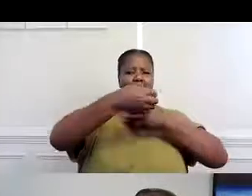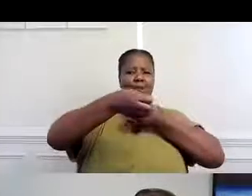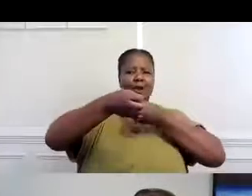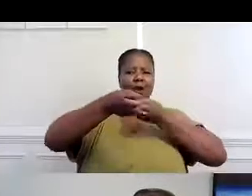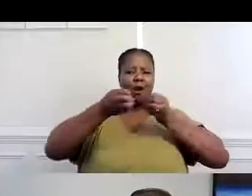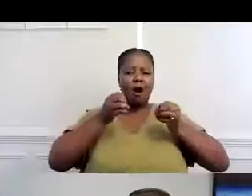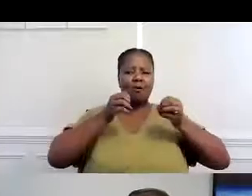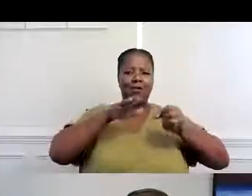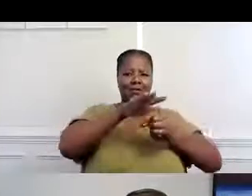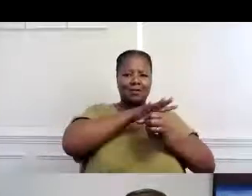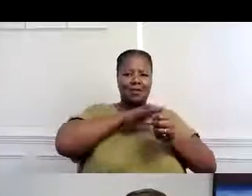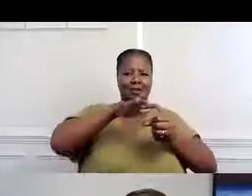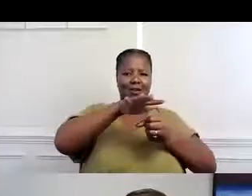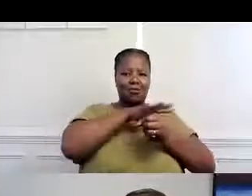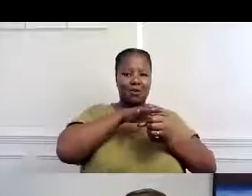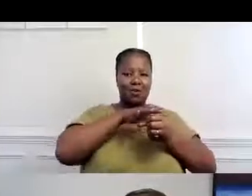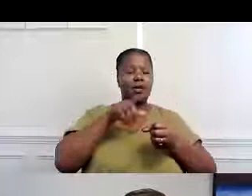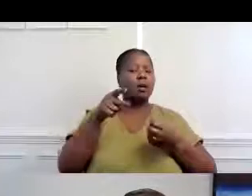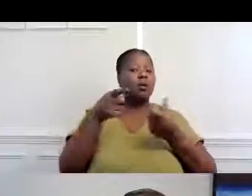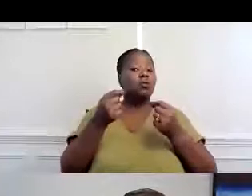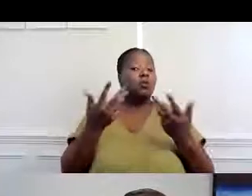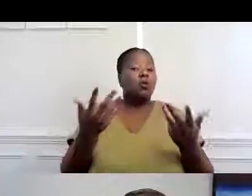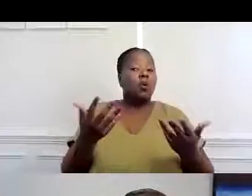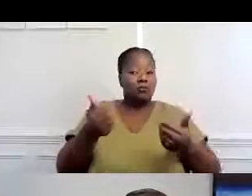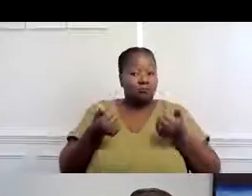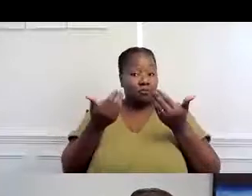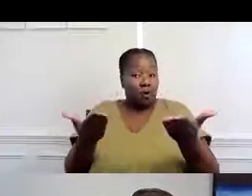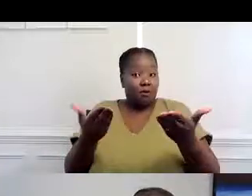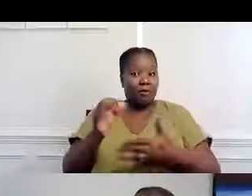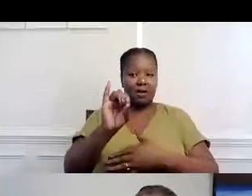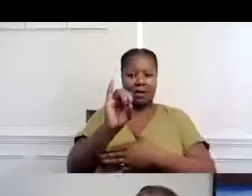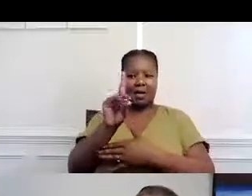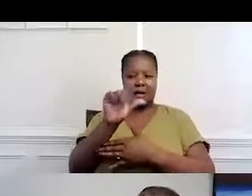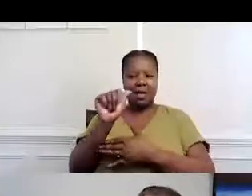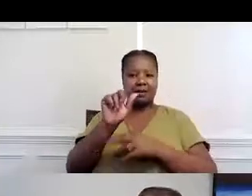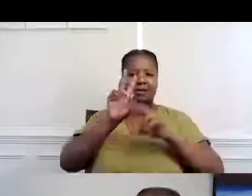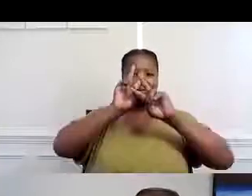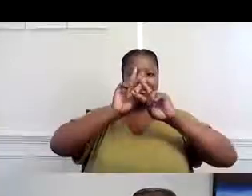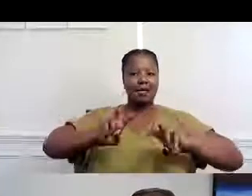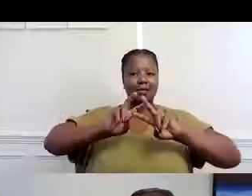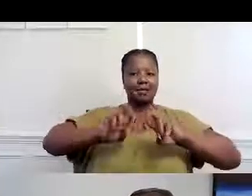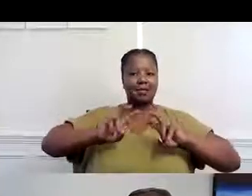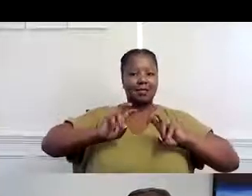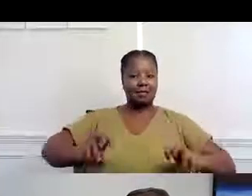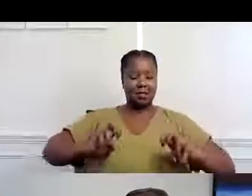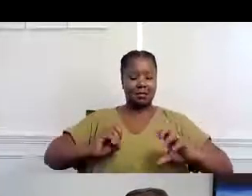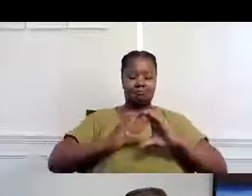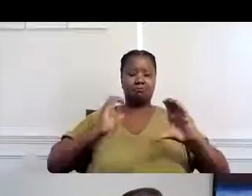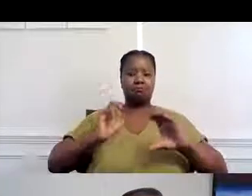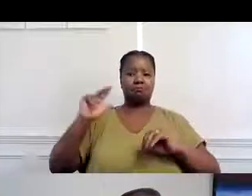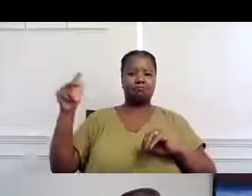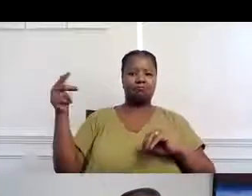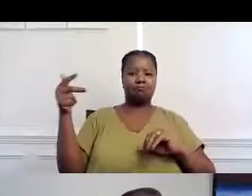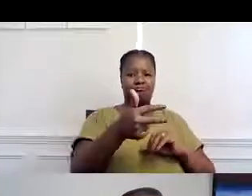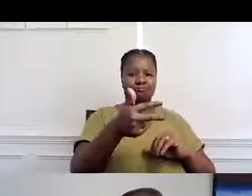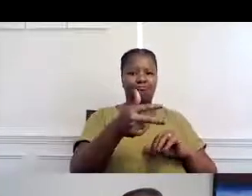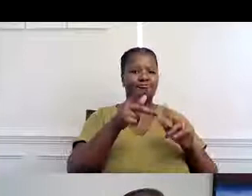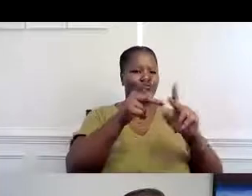la cual se removieron los asientos y se arregló para poder tener una área de